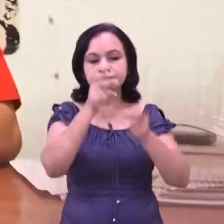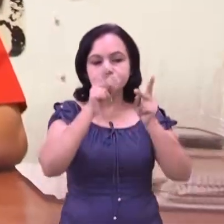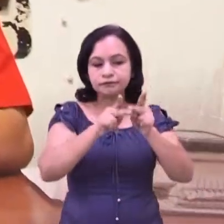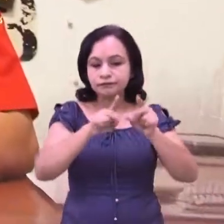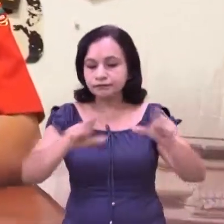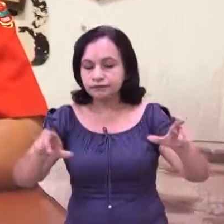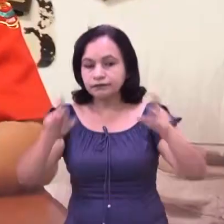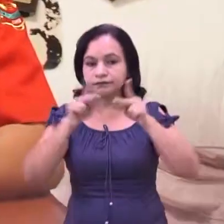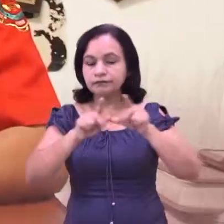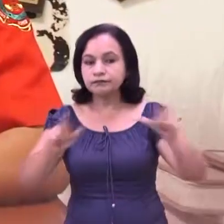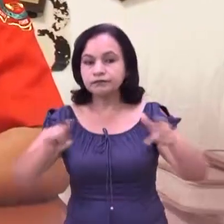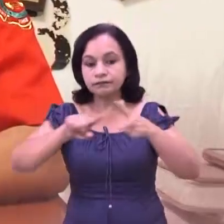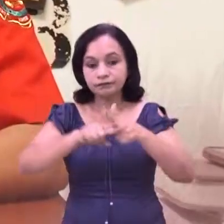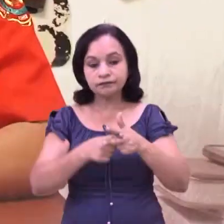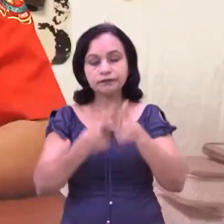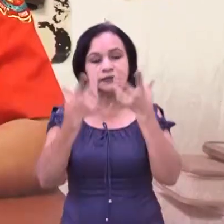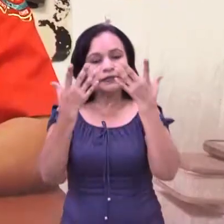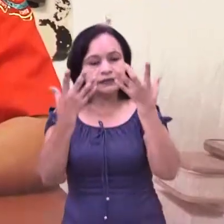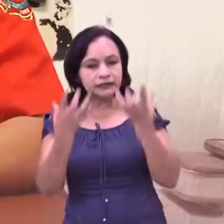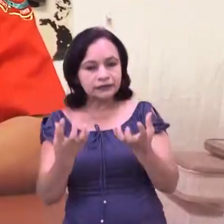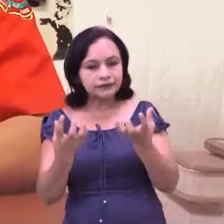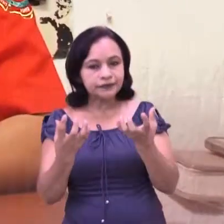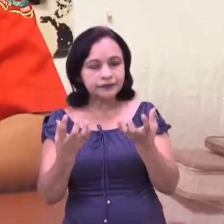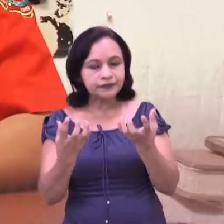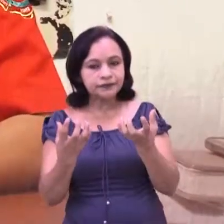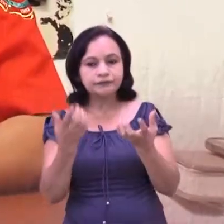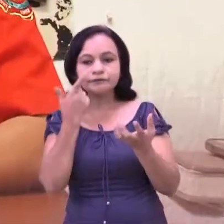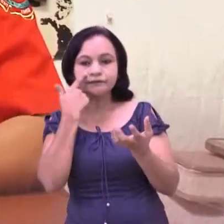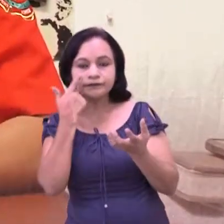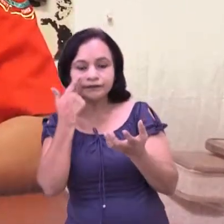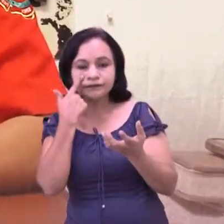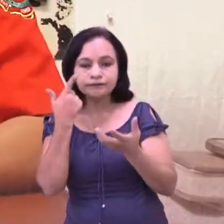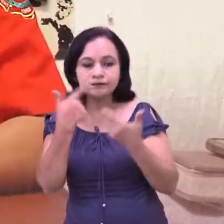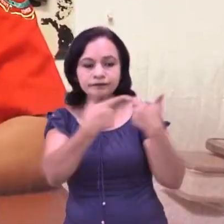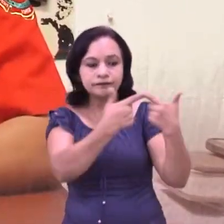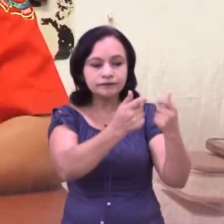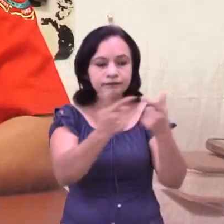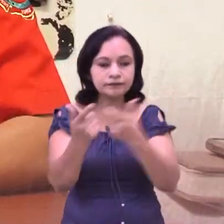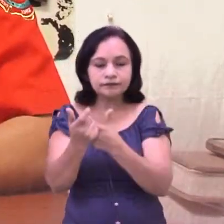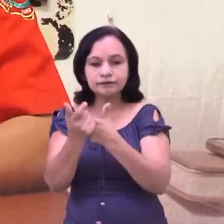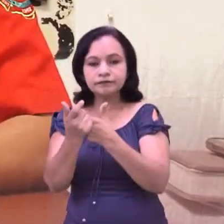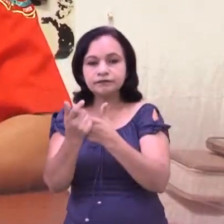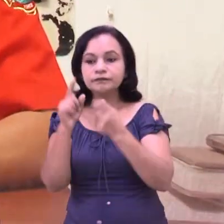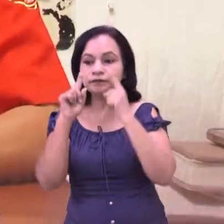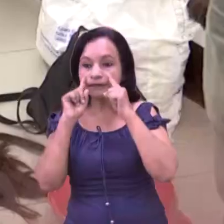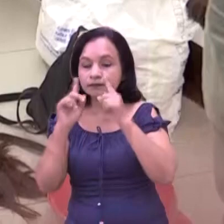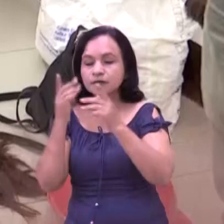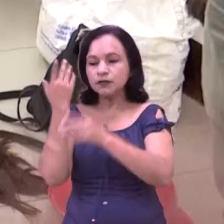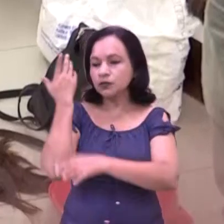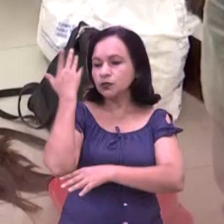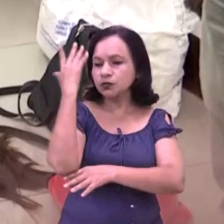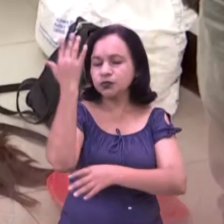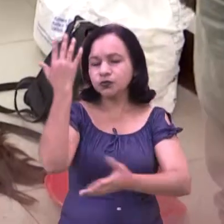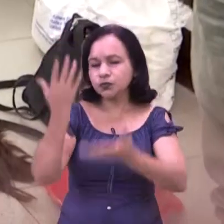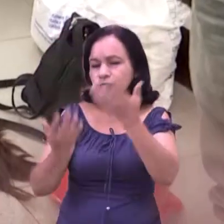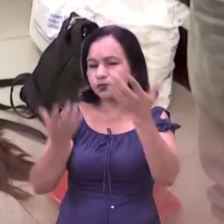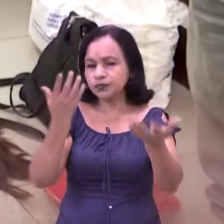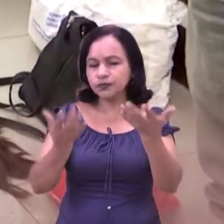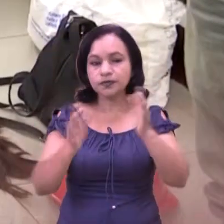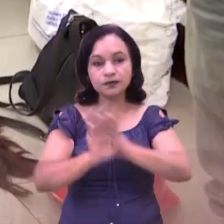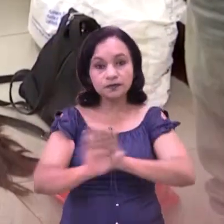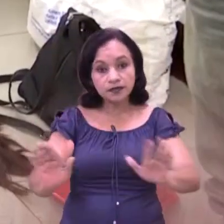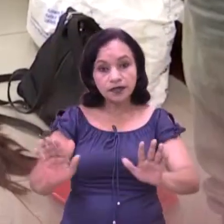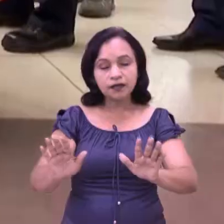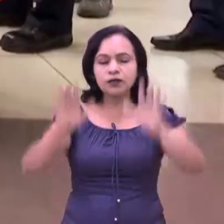comienza el tiempo seco, comenzamos la preparación de las brigadas de lucha contra el incendio forestal, arranca el tiempo